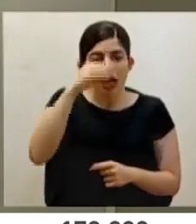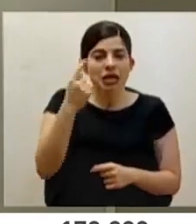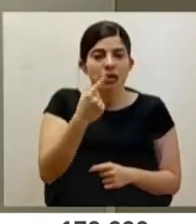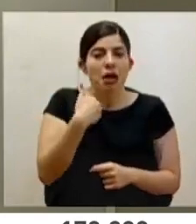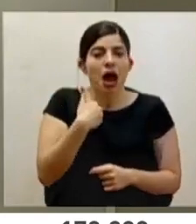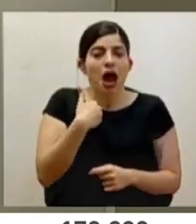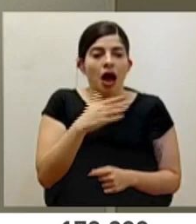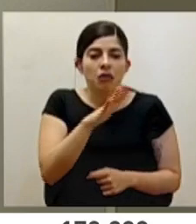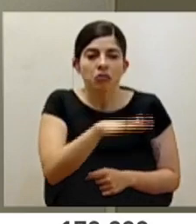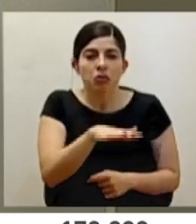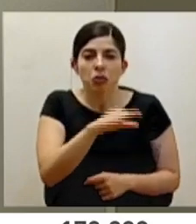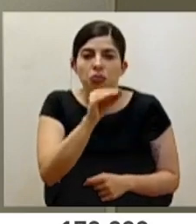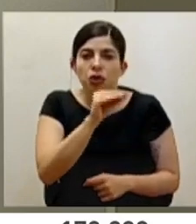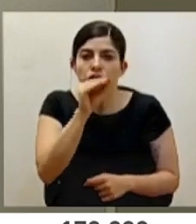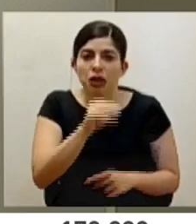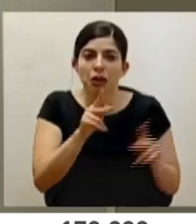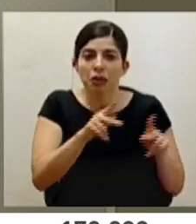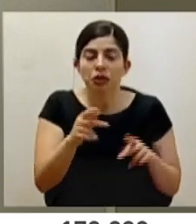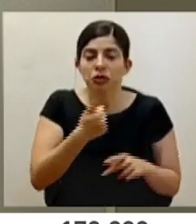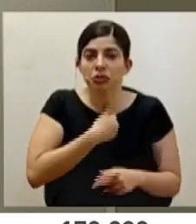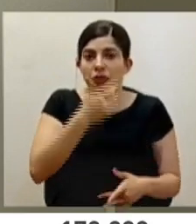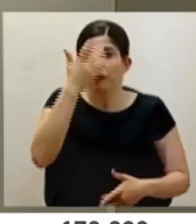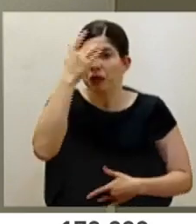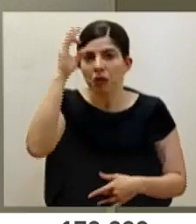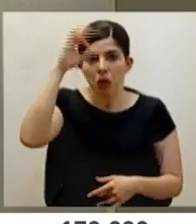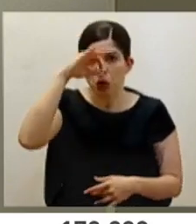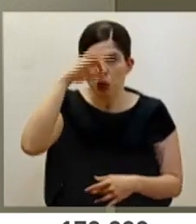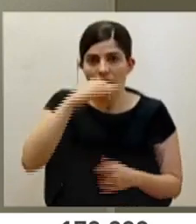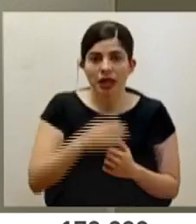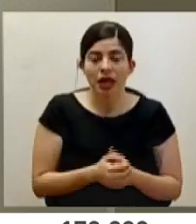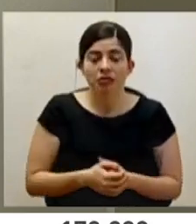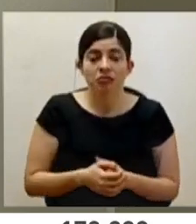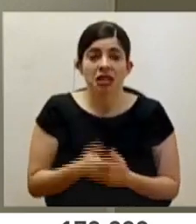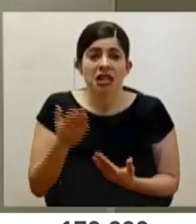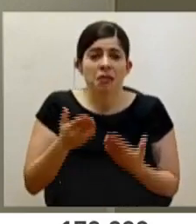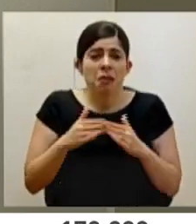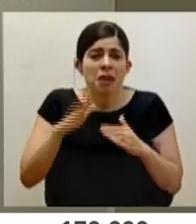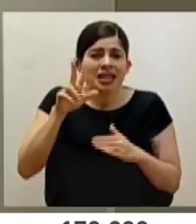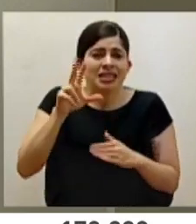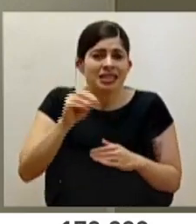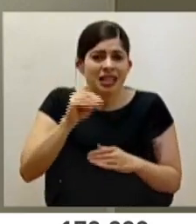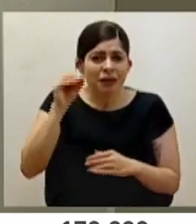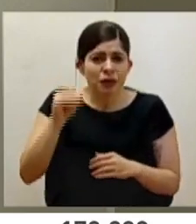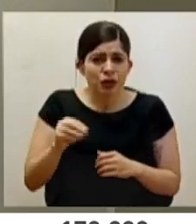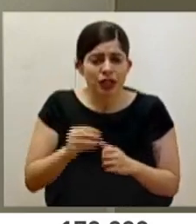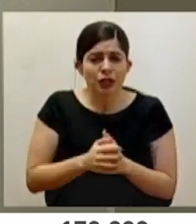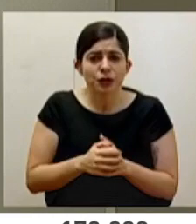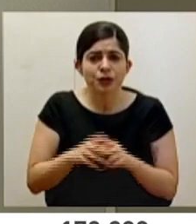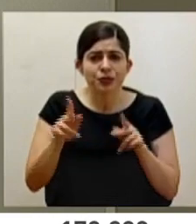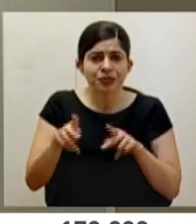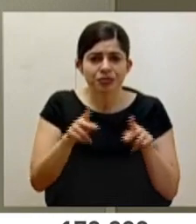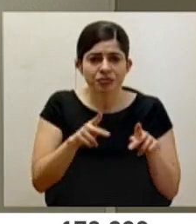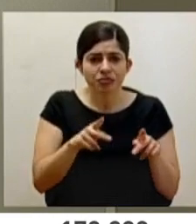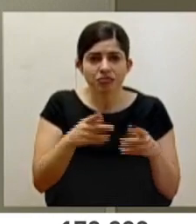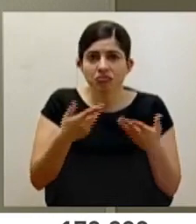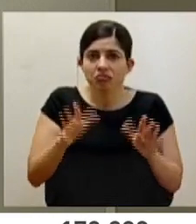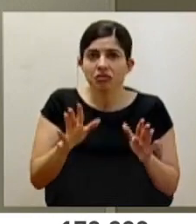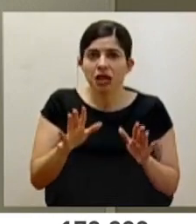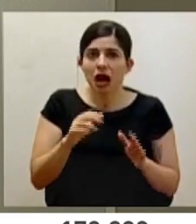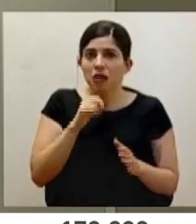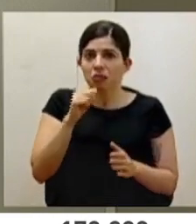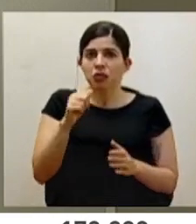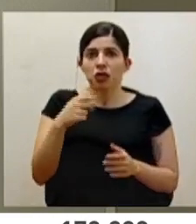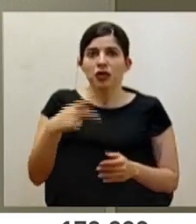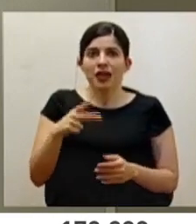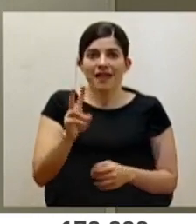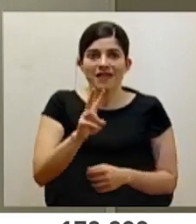porcentaje de personas que no se logra detectar. Posiblemente andemos más de un 30% de personas que ya no son susceptibles porque